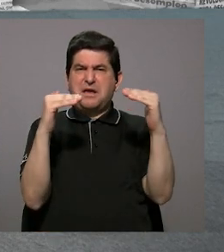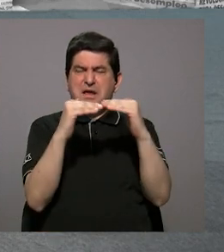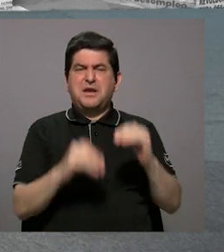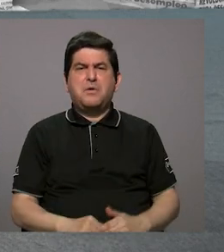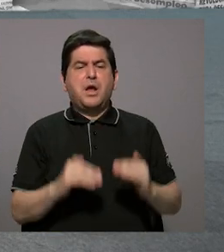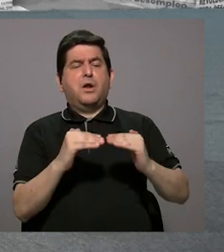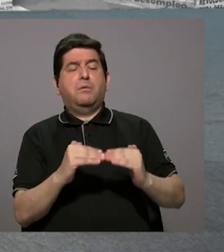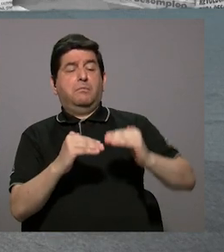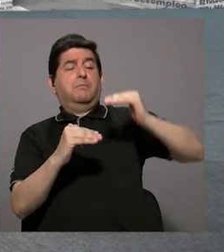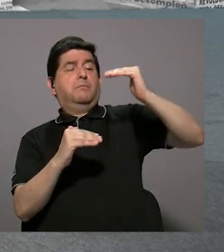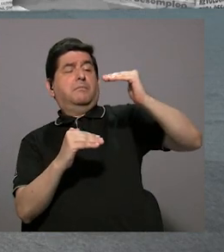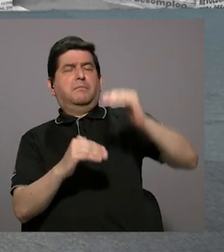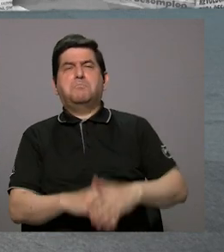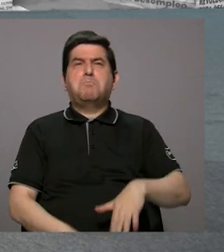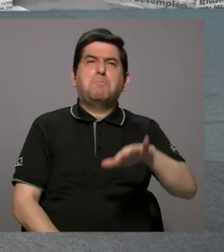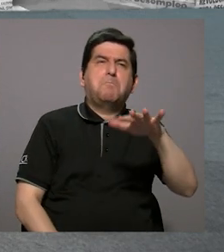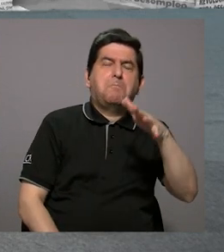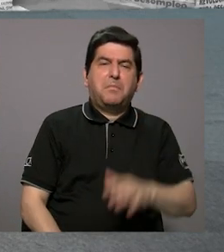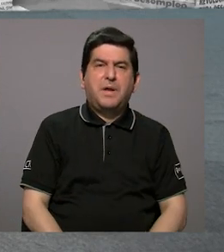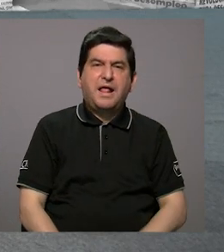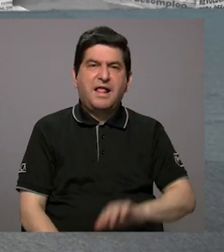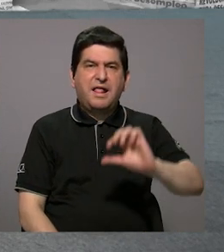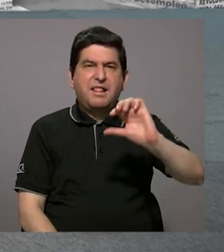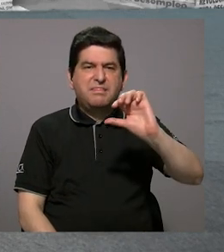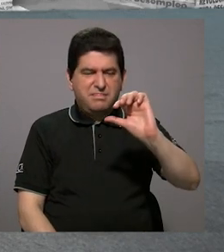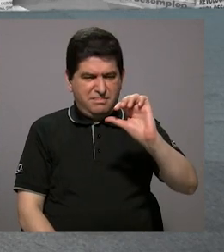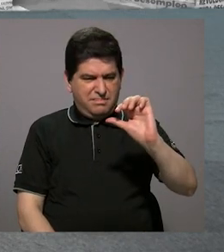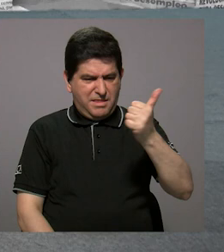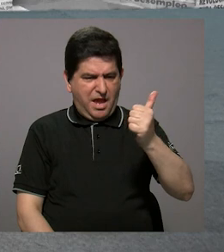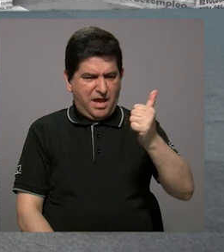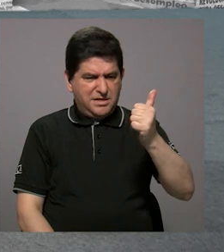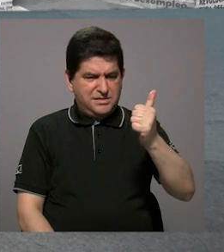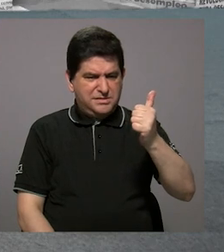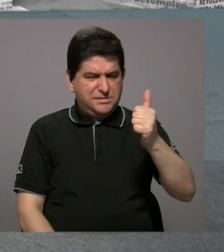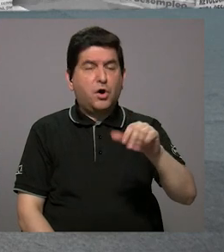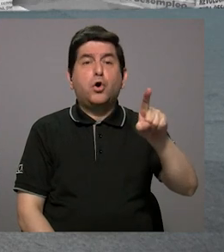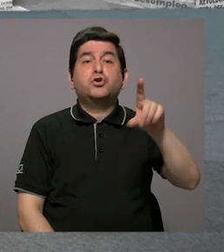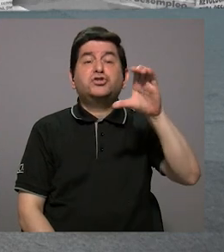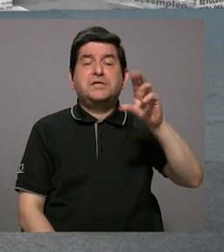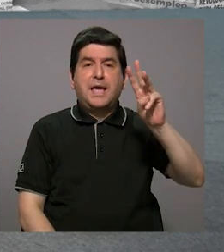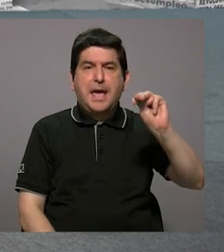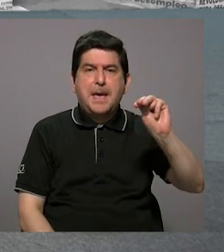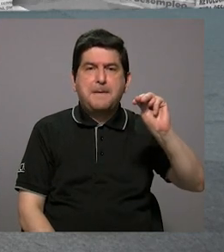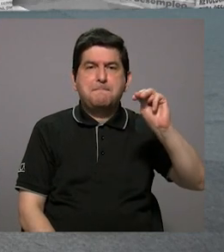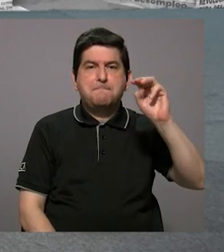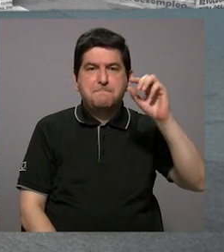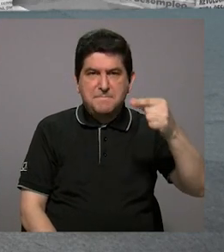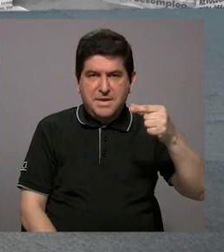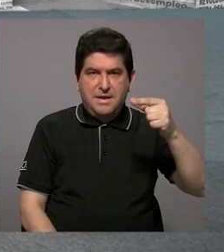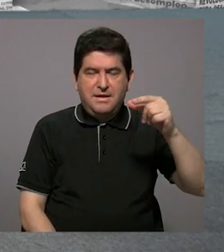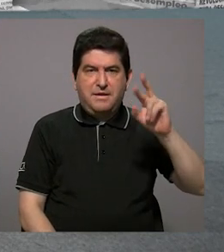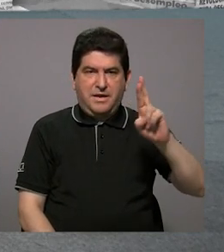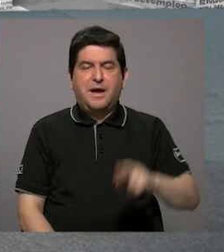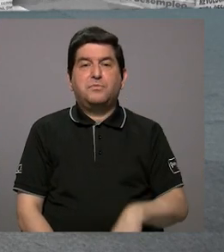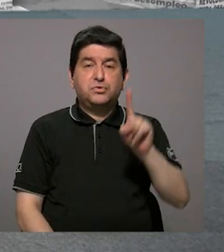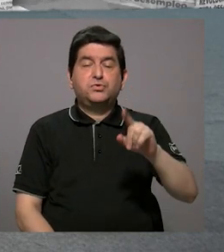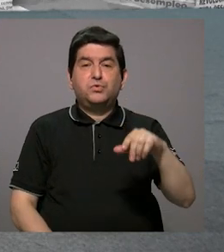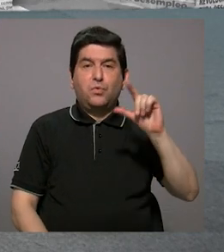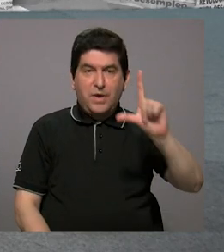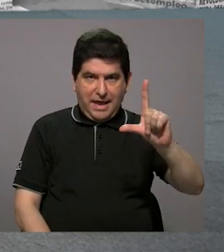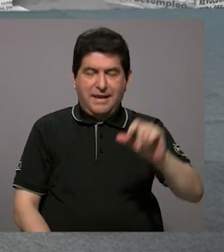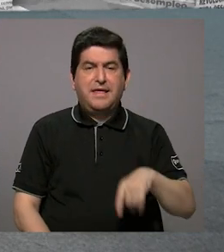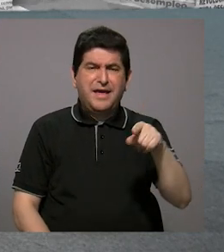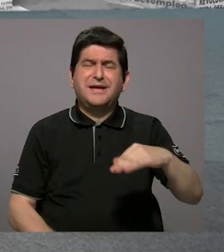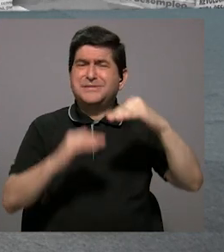mucho más alto, alrededor de 100 miligramos por litro y eso todavía